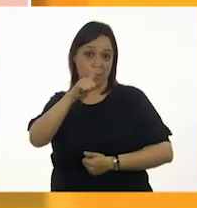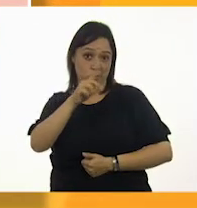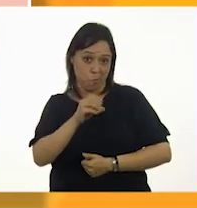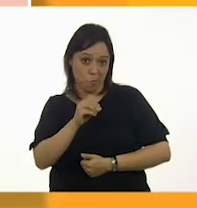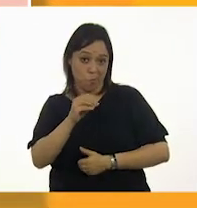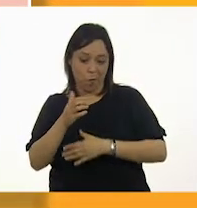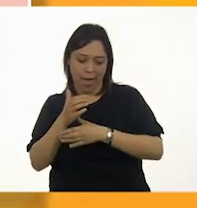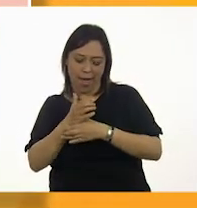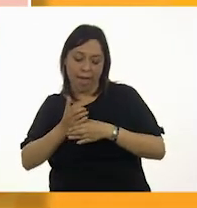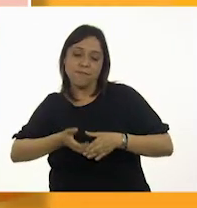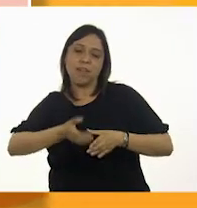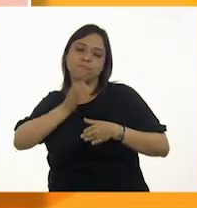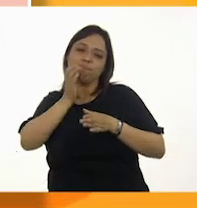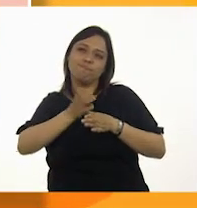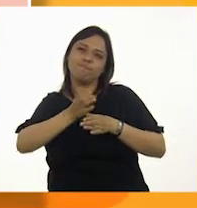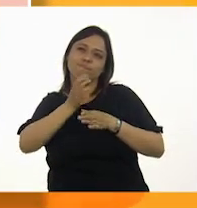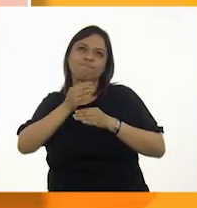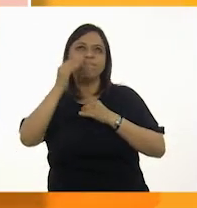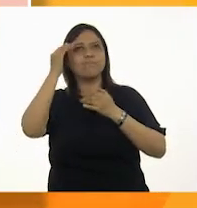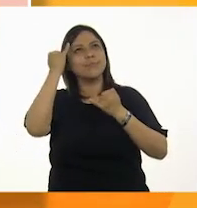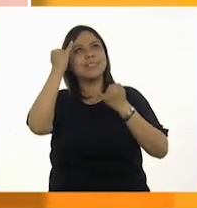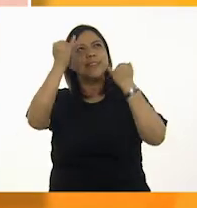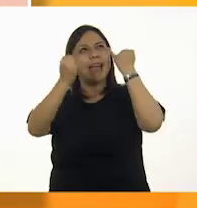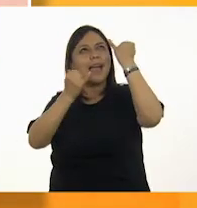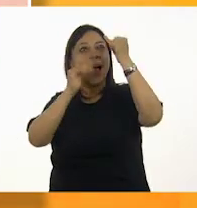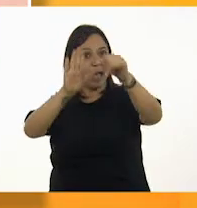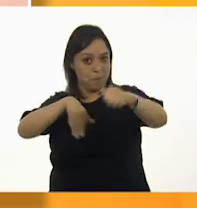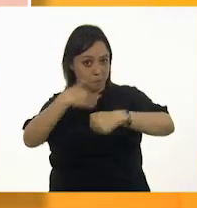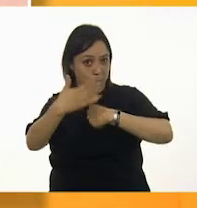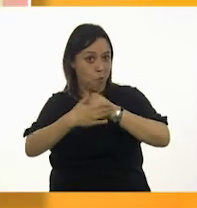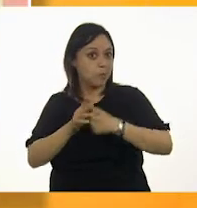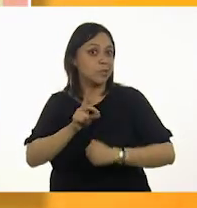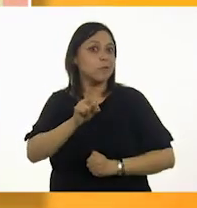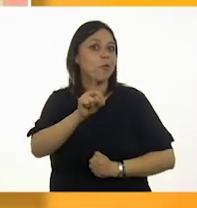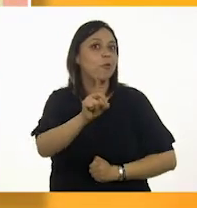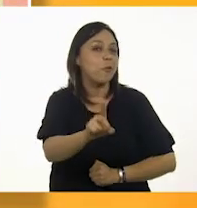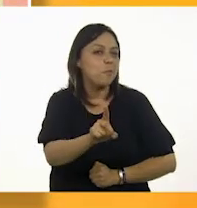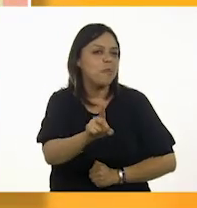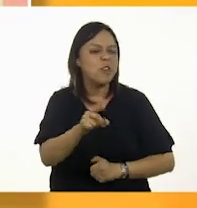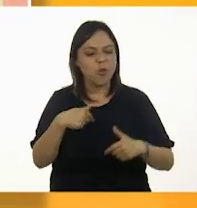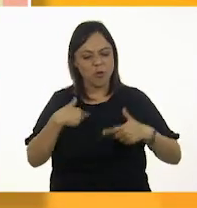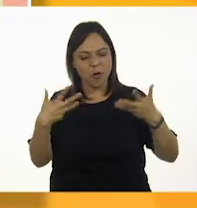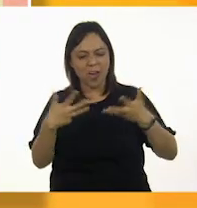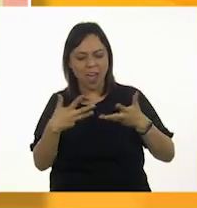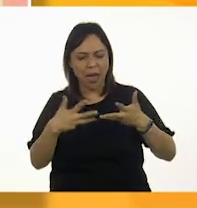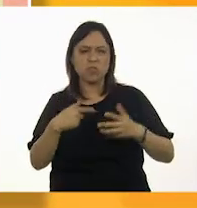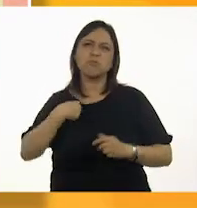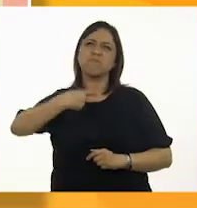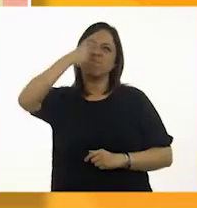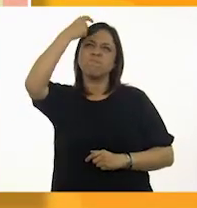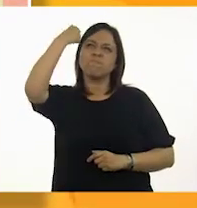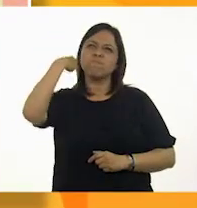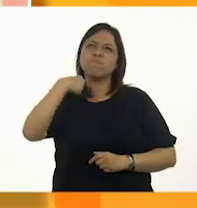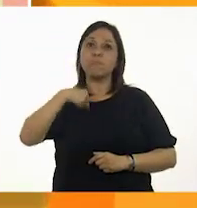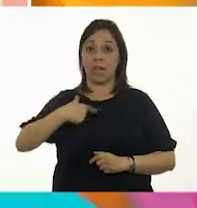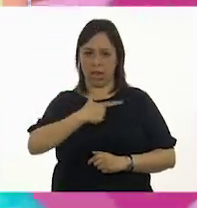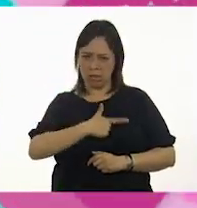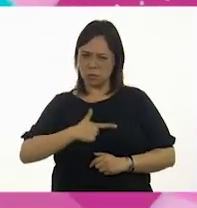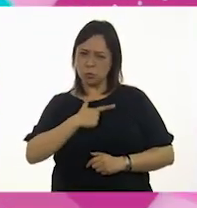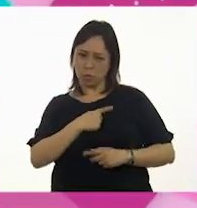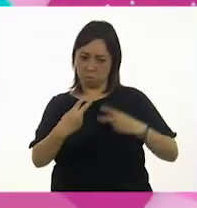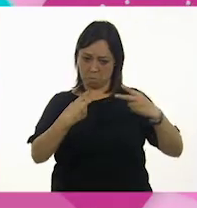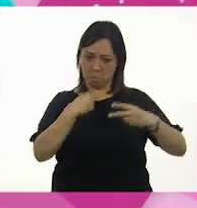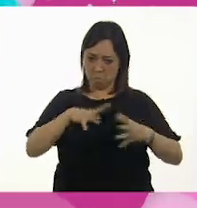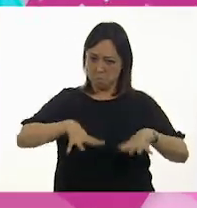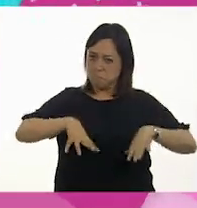empieza a planear lo que les preparará para el próximo domingo. Me pregunto si les gustaría mi espectáculo de circo.